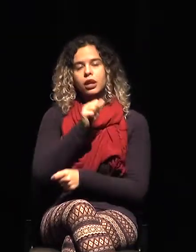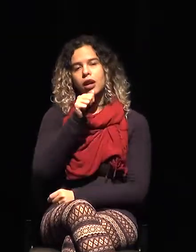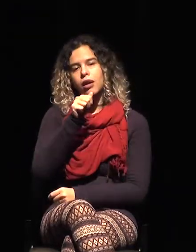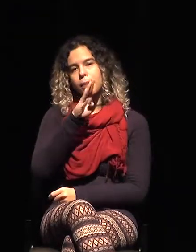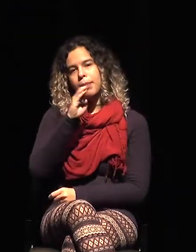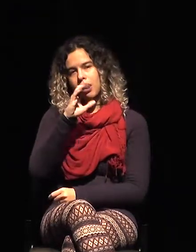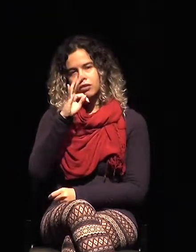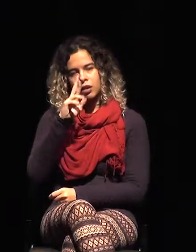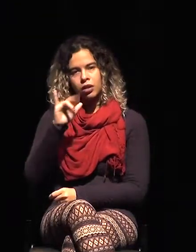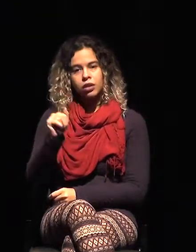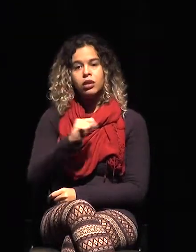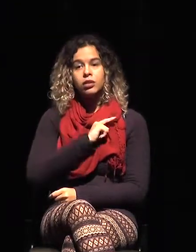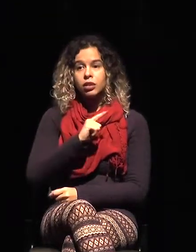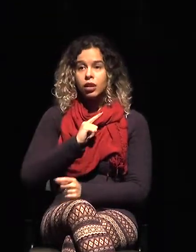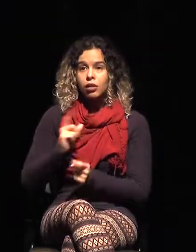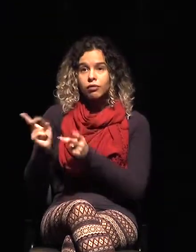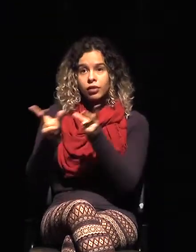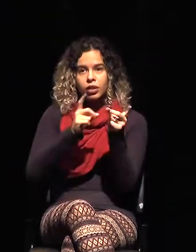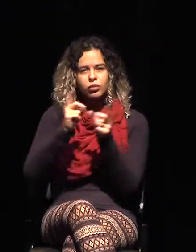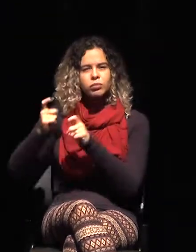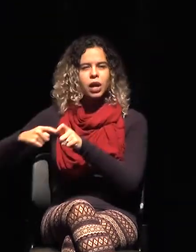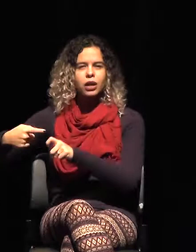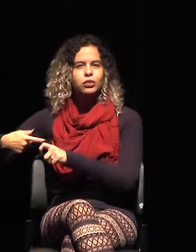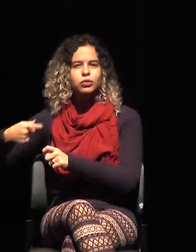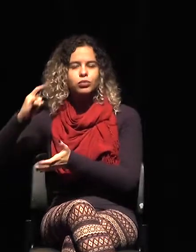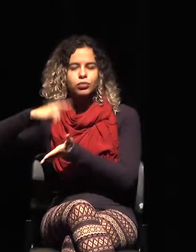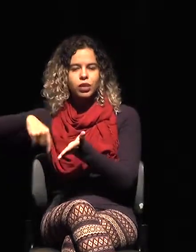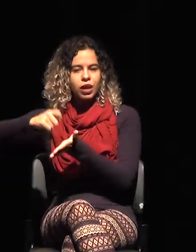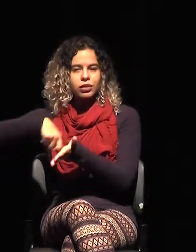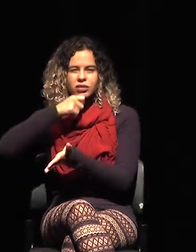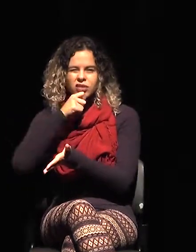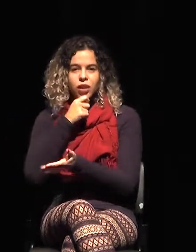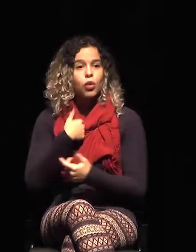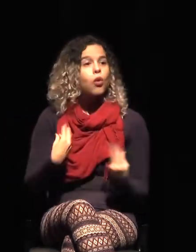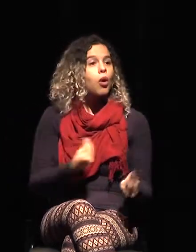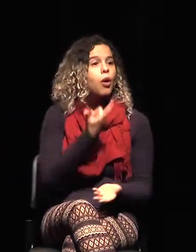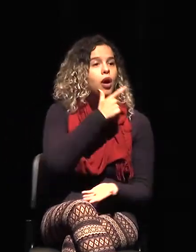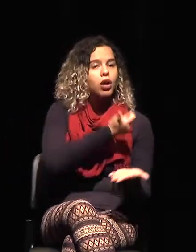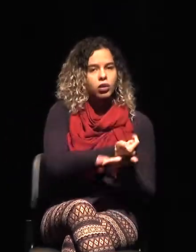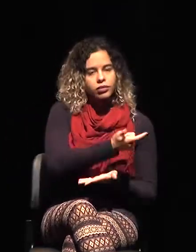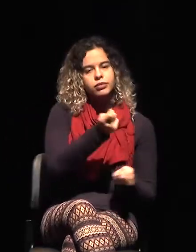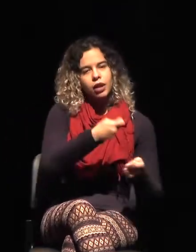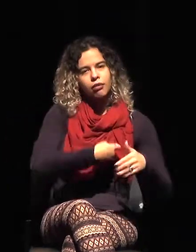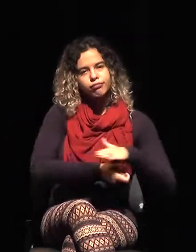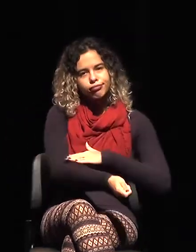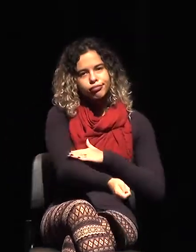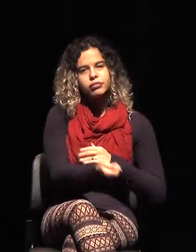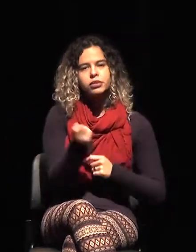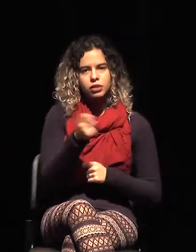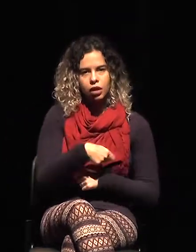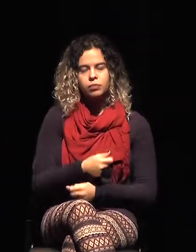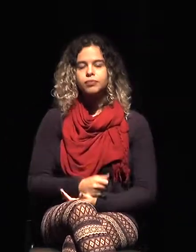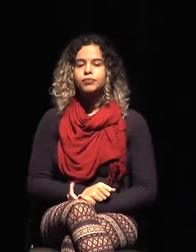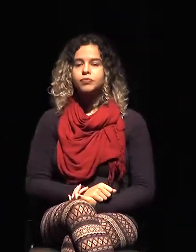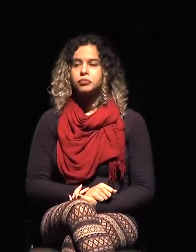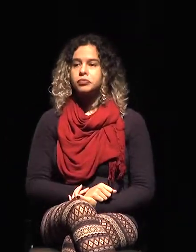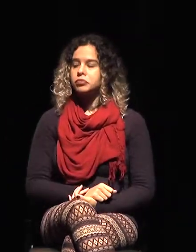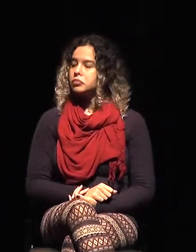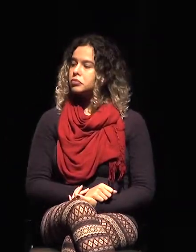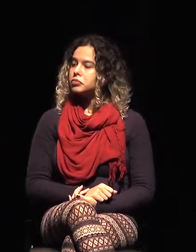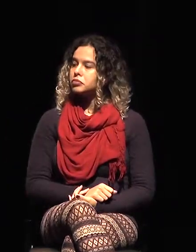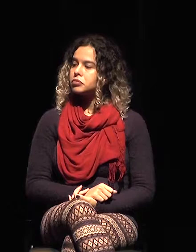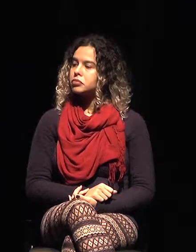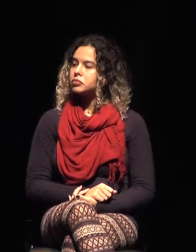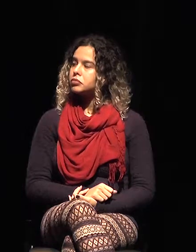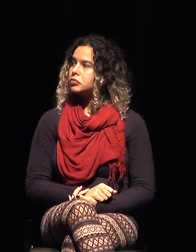un lucro ilícito realmente con esas ventas, de ahí el crecimiento que ha sido tan fuerte. Luego incautaciones de